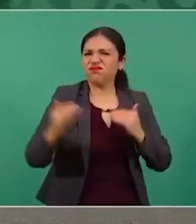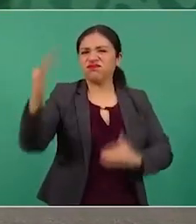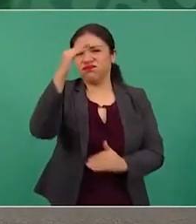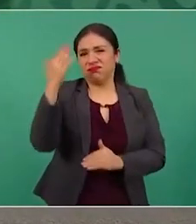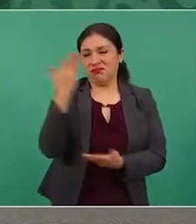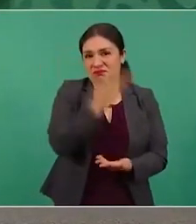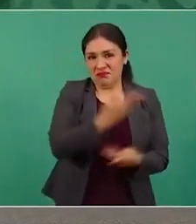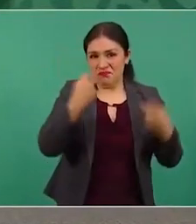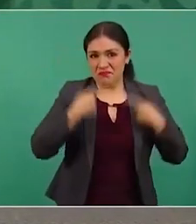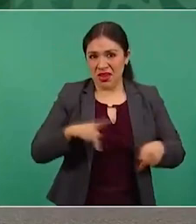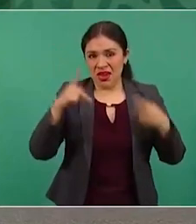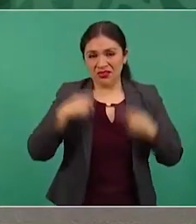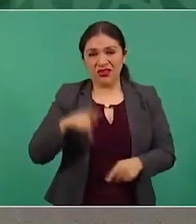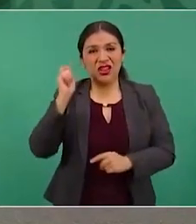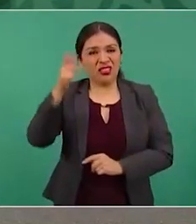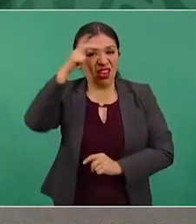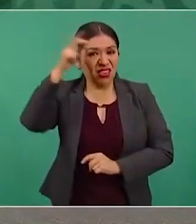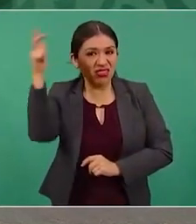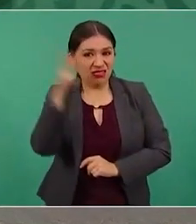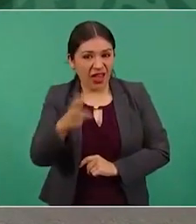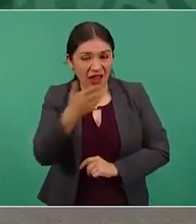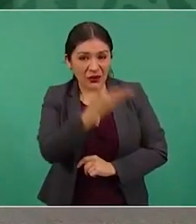el cura Hidalgo.